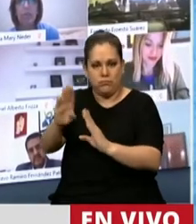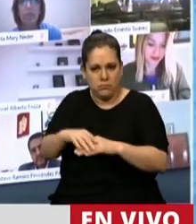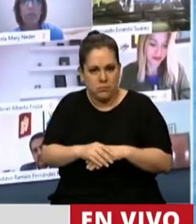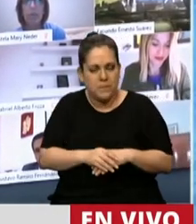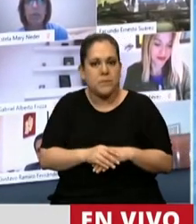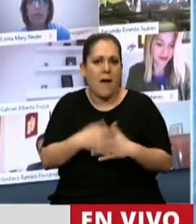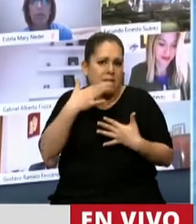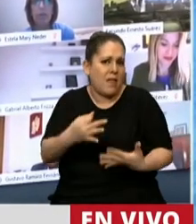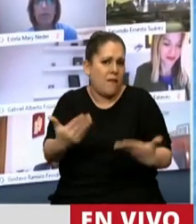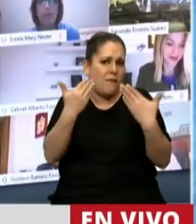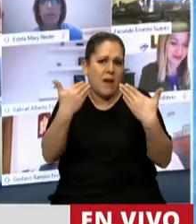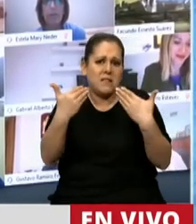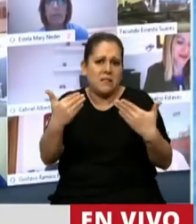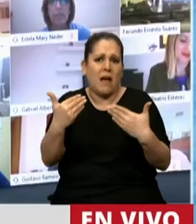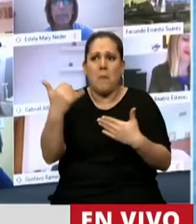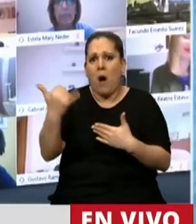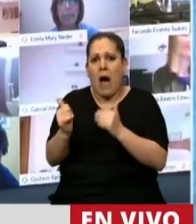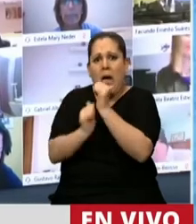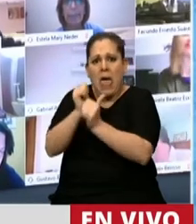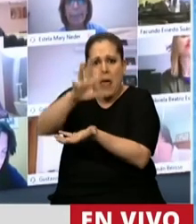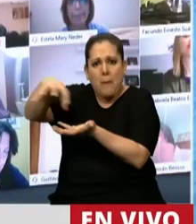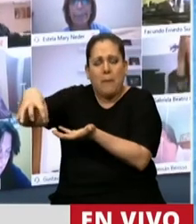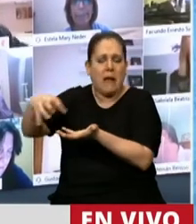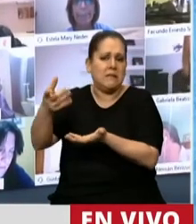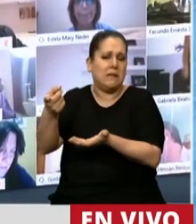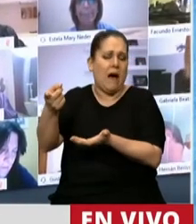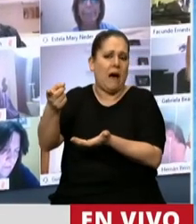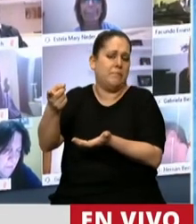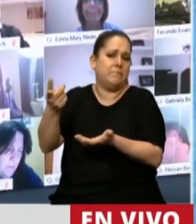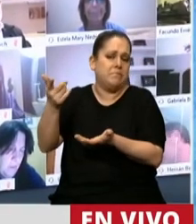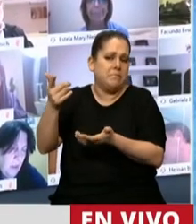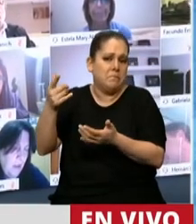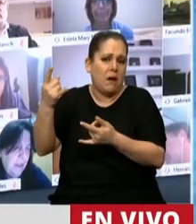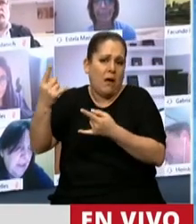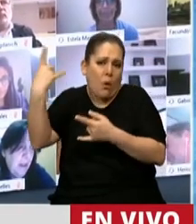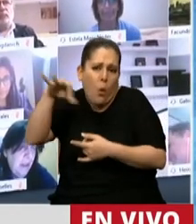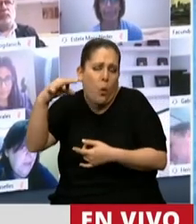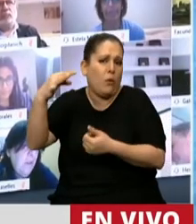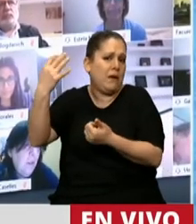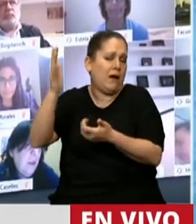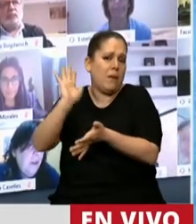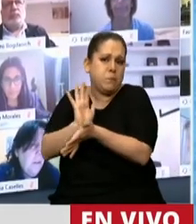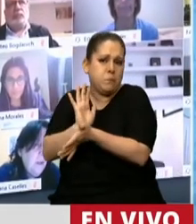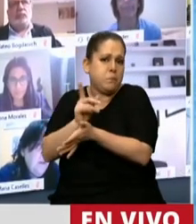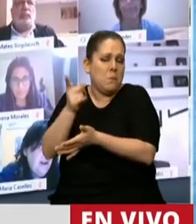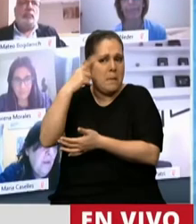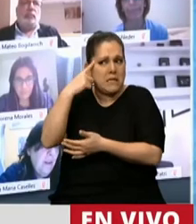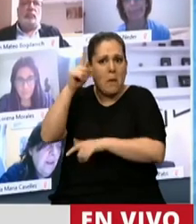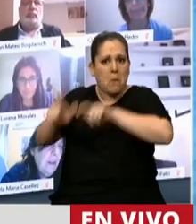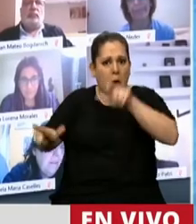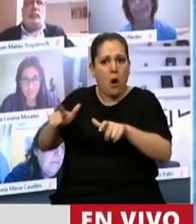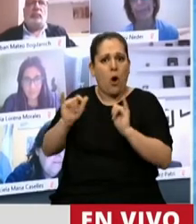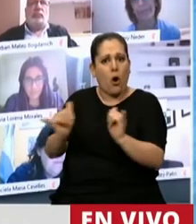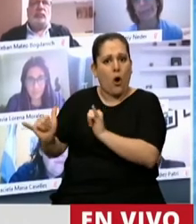Celebramos la existencia de unicornios, queremos un montón de unicornios, señor presidente, pero también queremos que esos pibes, esas pibas que hoy